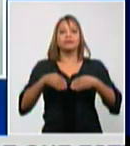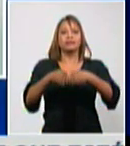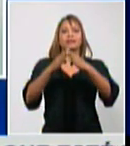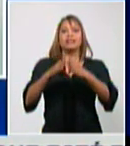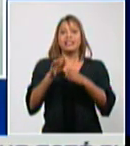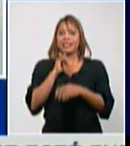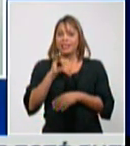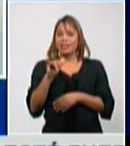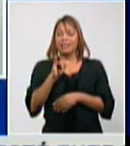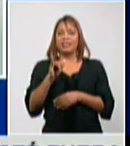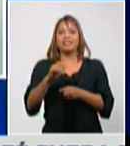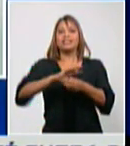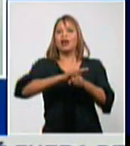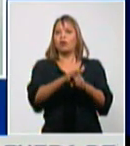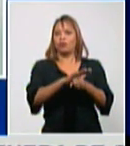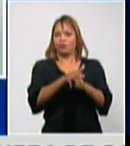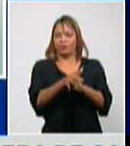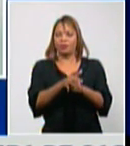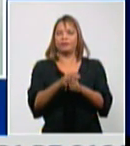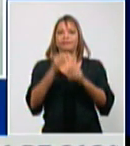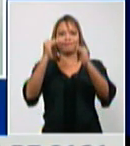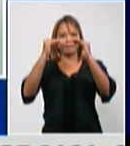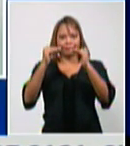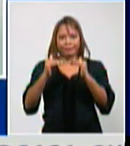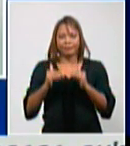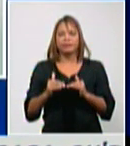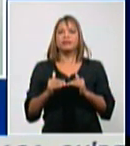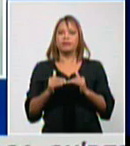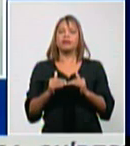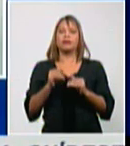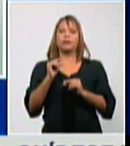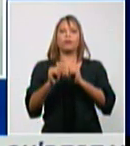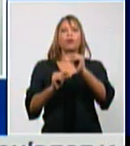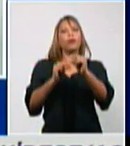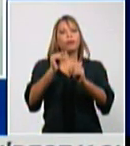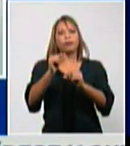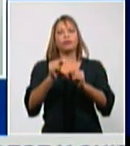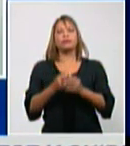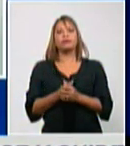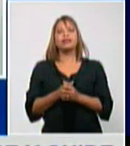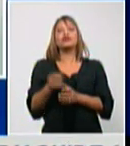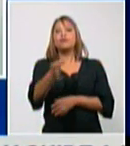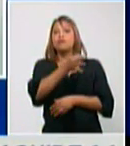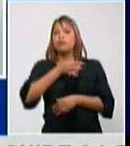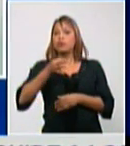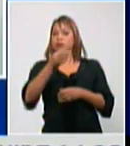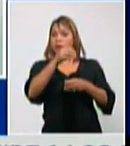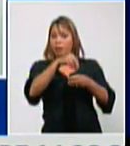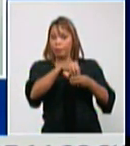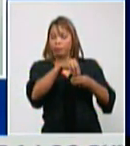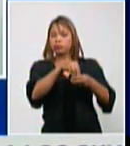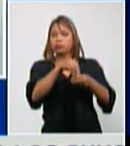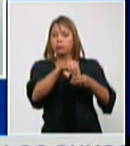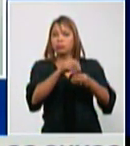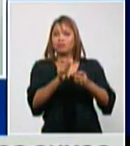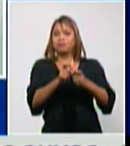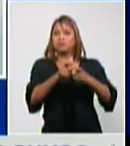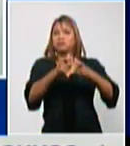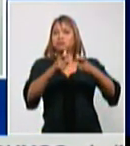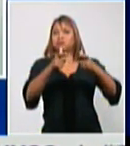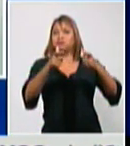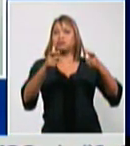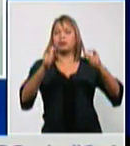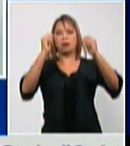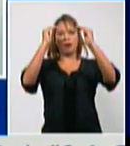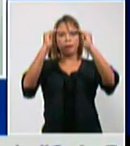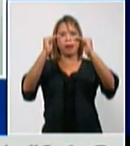de las Lajas en ese en ese orden han sido los municipios que han tenido una mayor incidencia